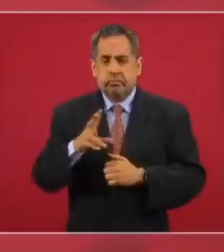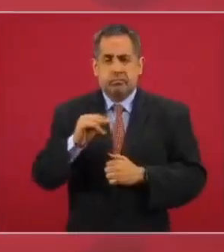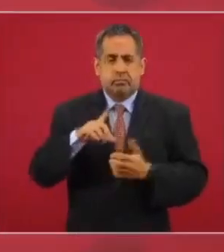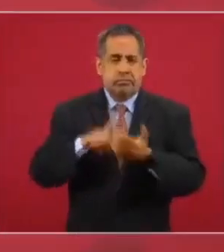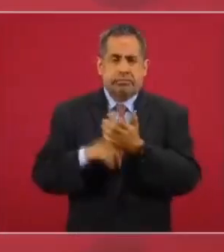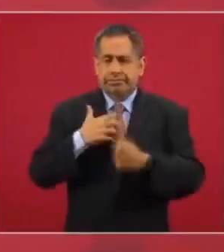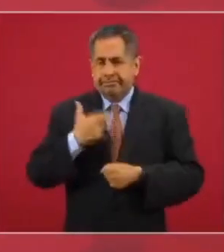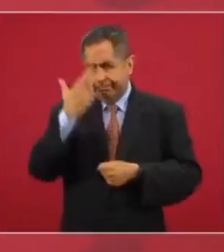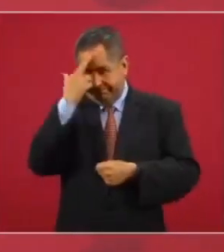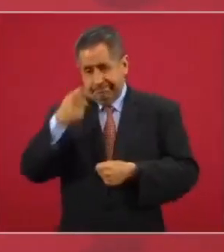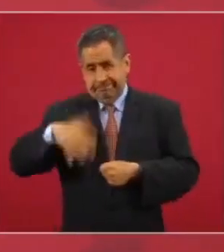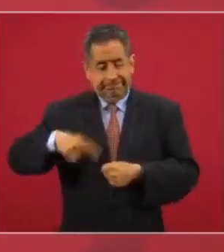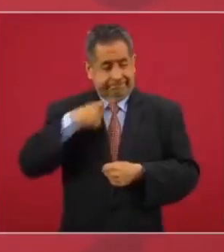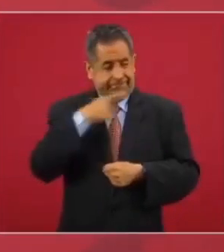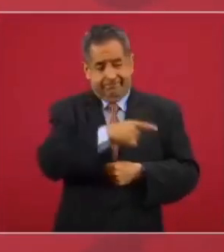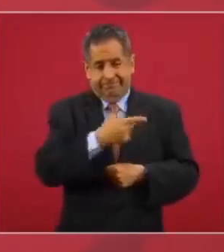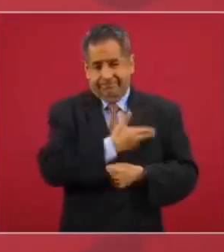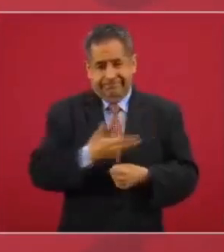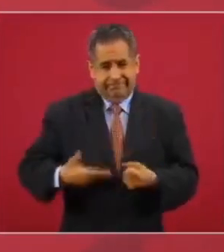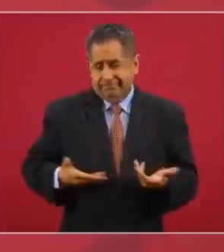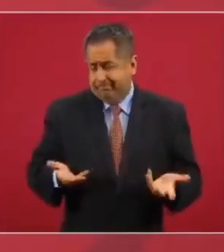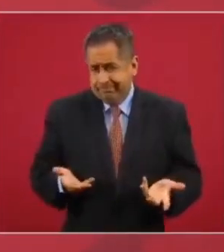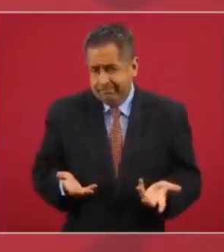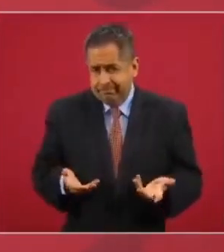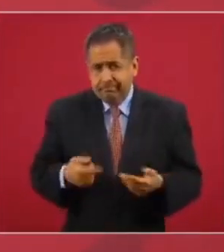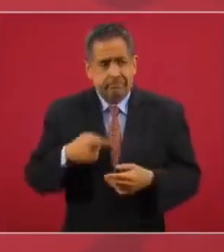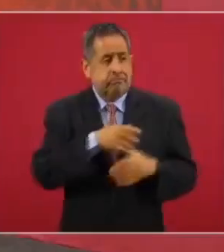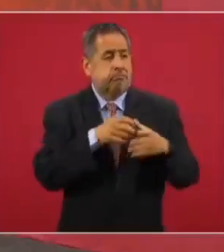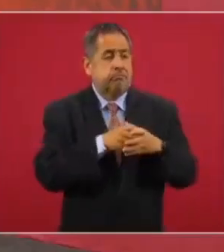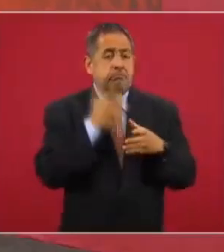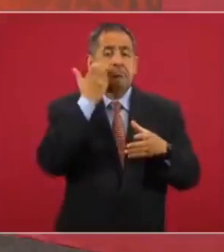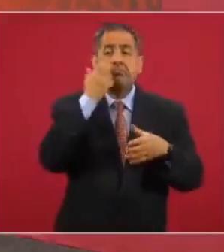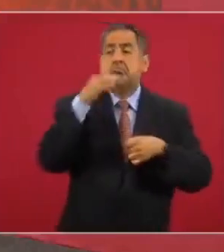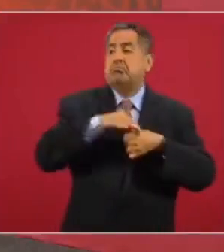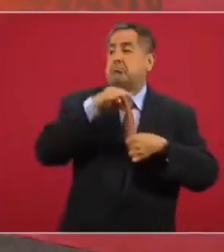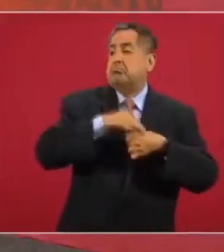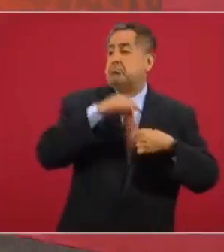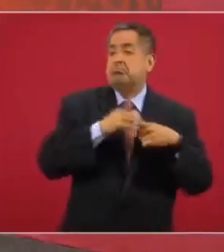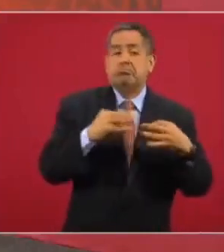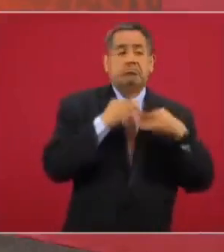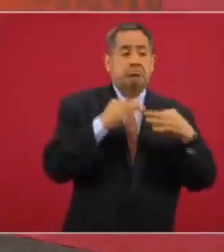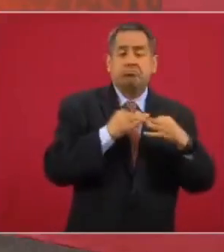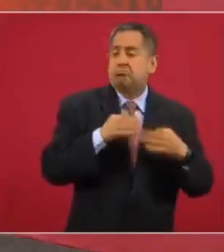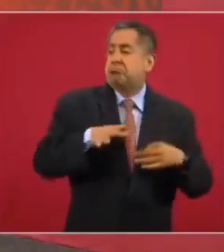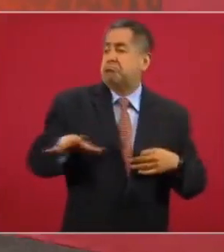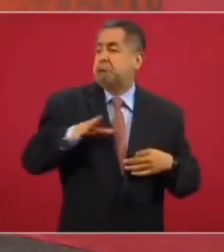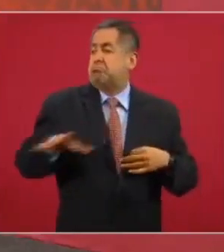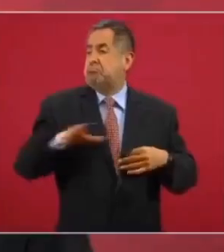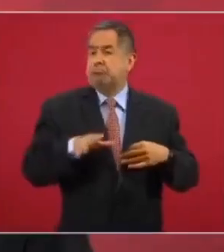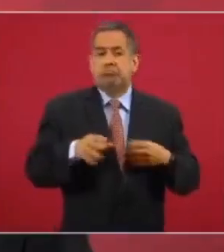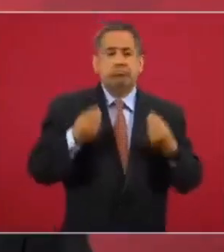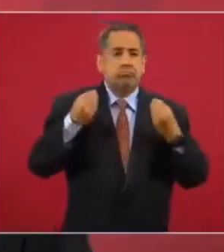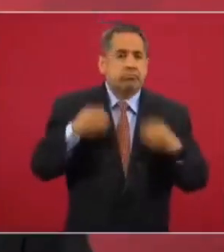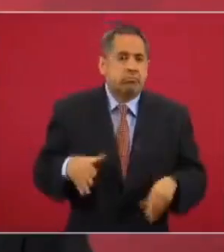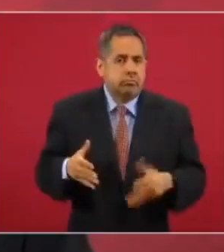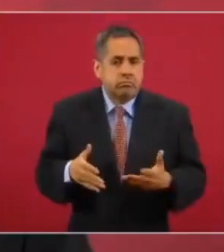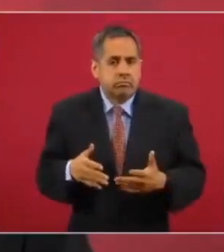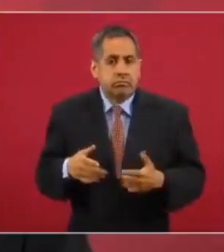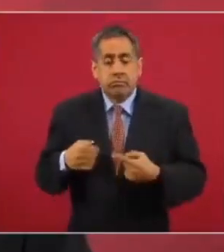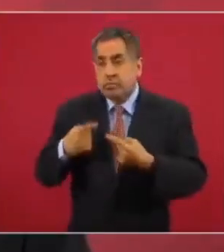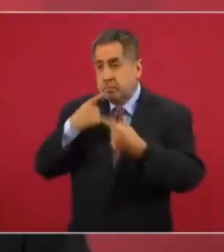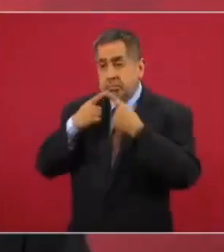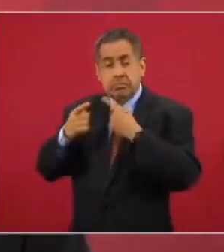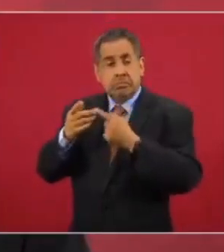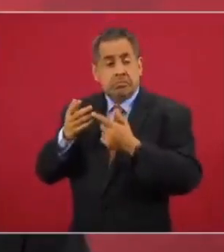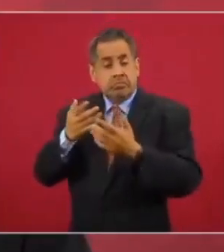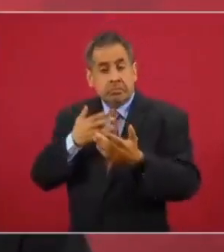como bien lo señala aquí el señor presidente, que por un interés electoral se ponga en entredicho una de las negociaciones más